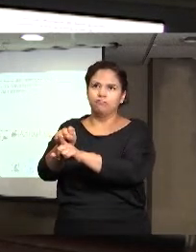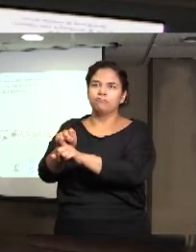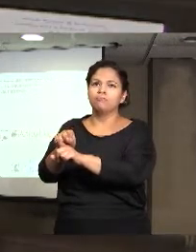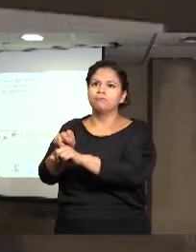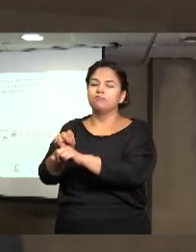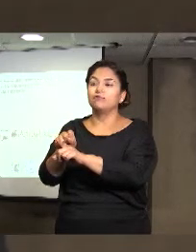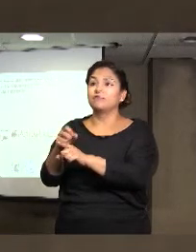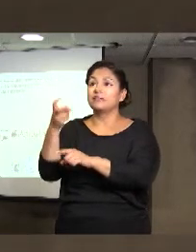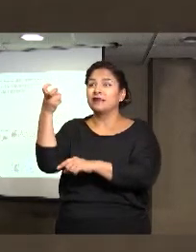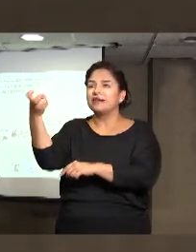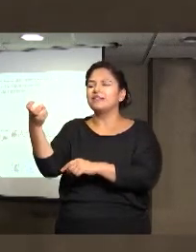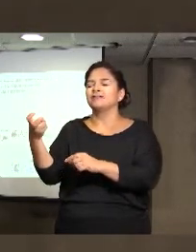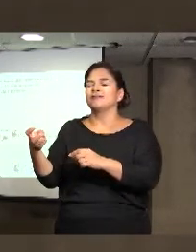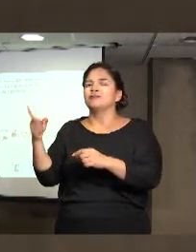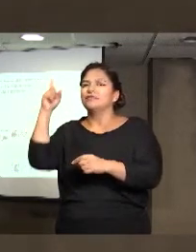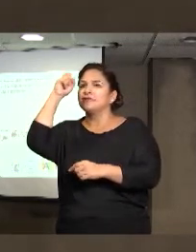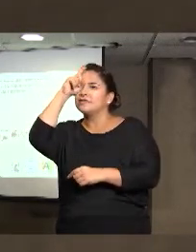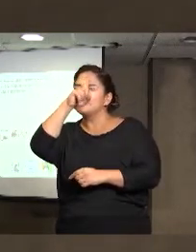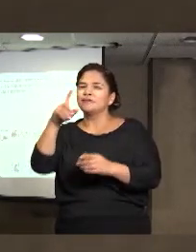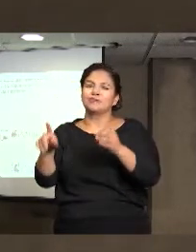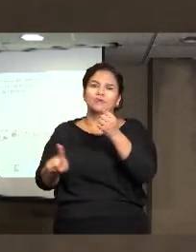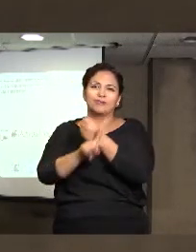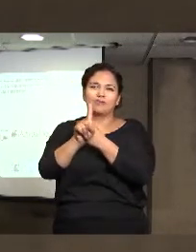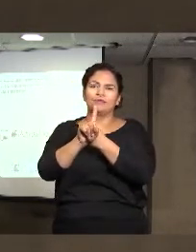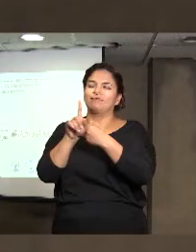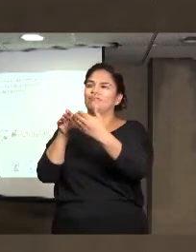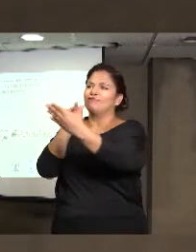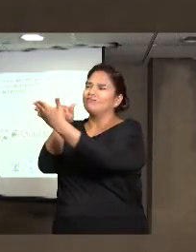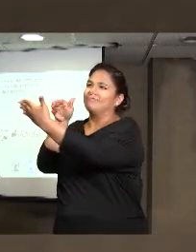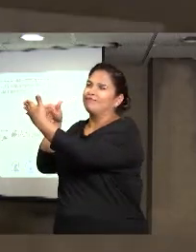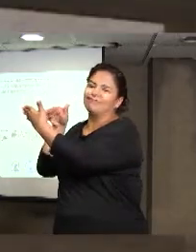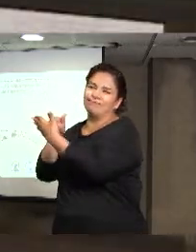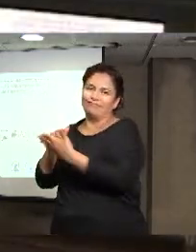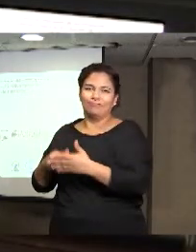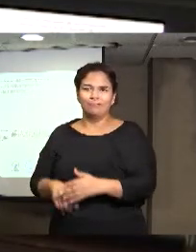Entonces, estas son las limitaciones más importantes con las que nos hemos enfrentado.